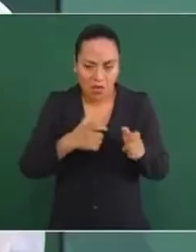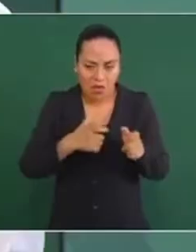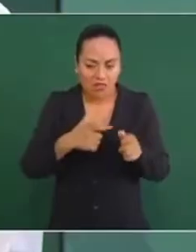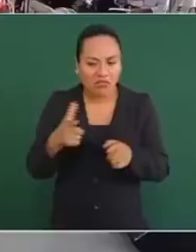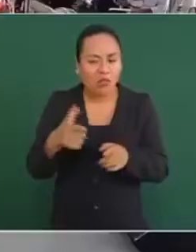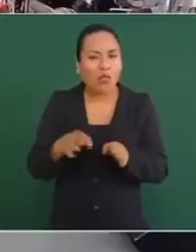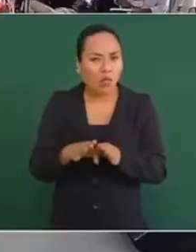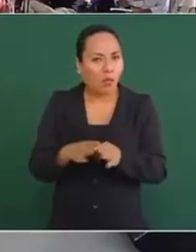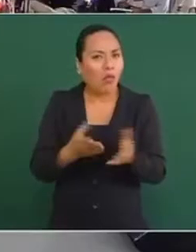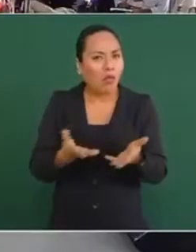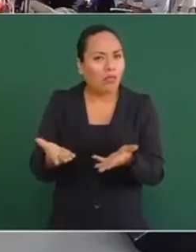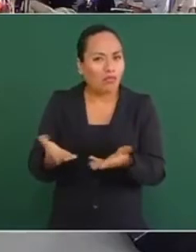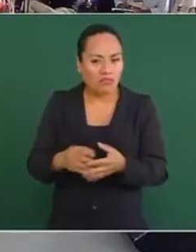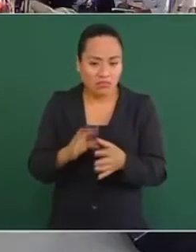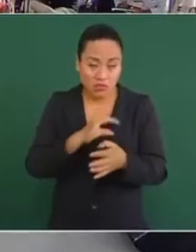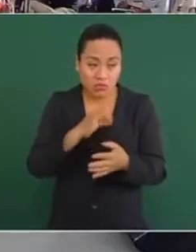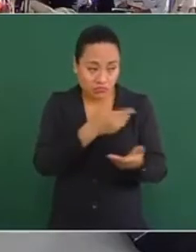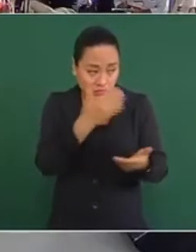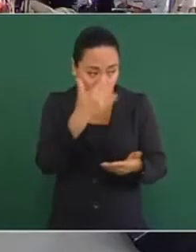Bien,